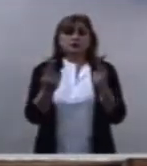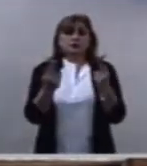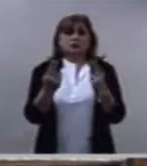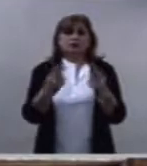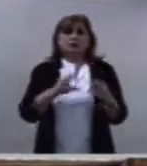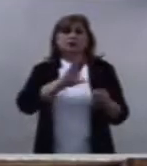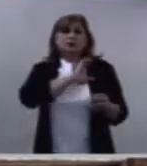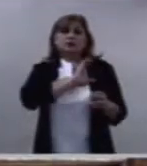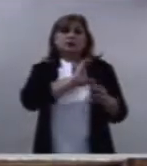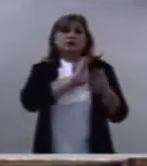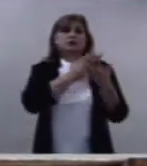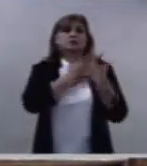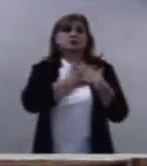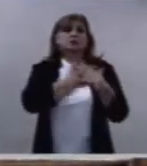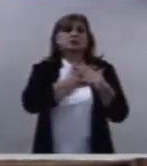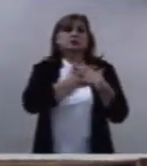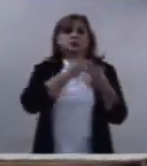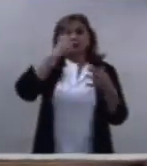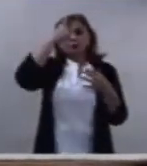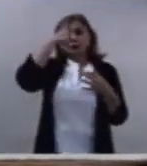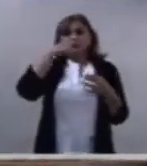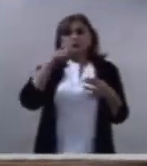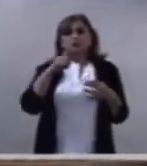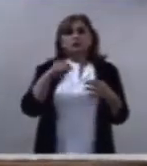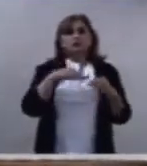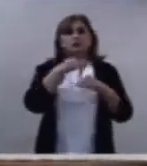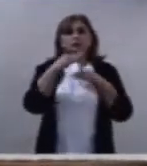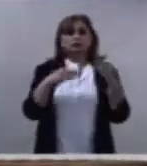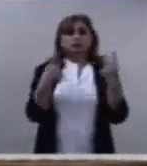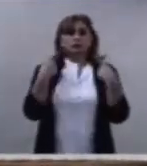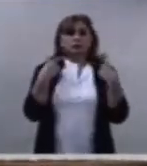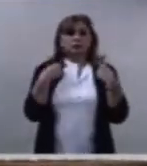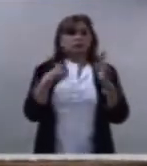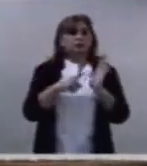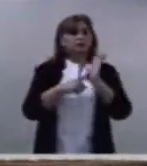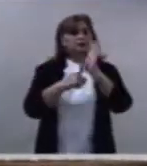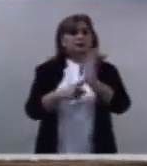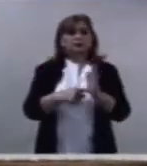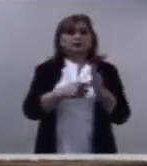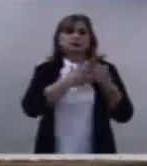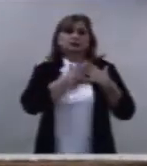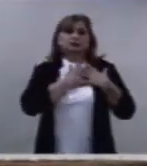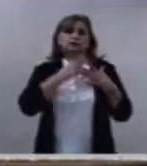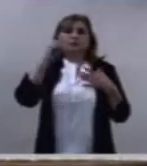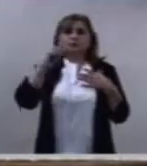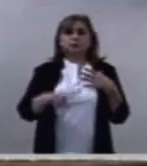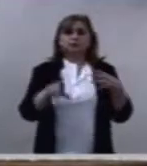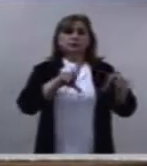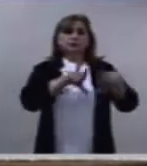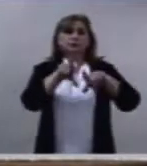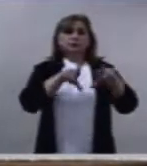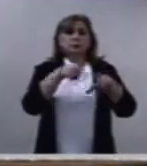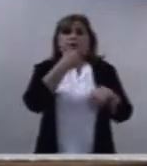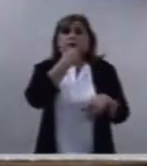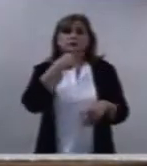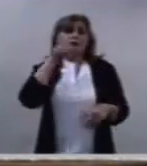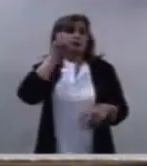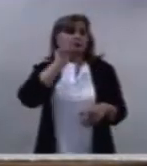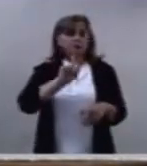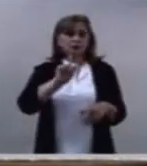el amor que es lo que hoy nos dijo el apóstol San Pablo el que ama